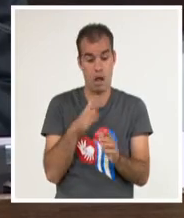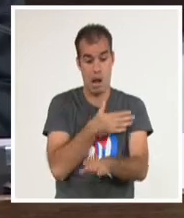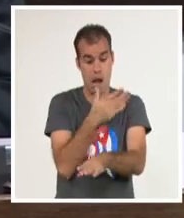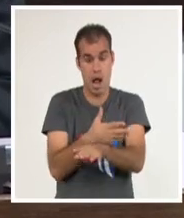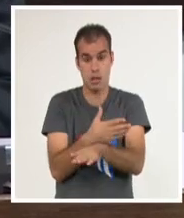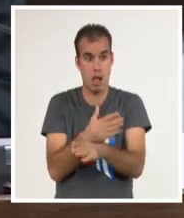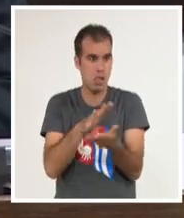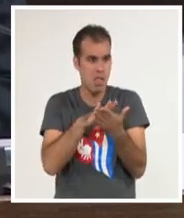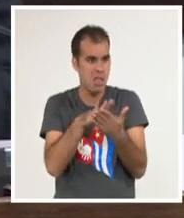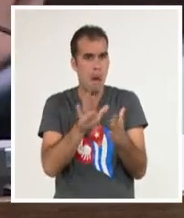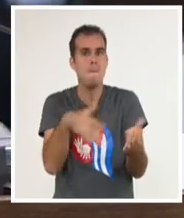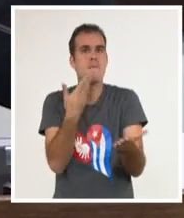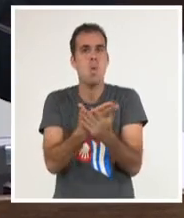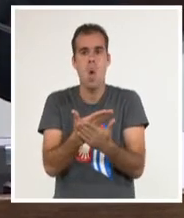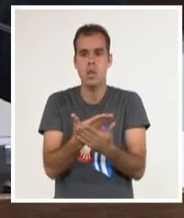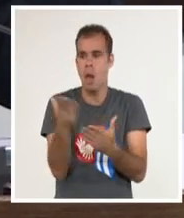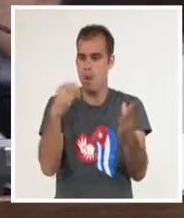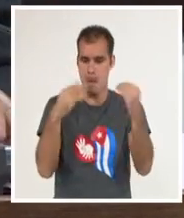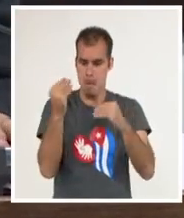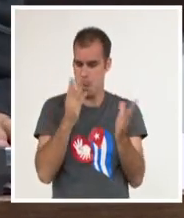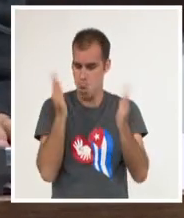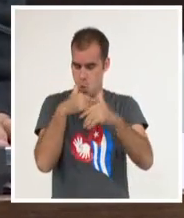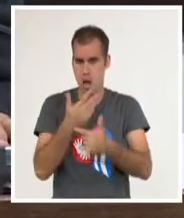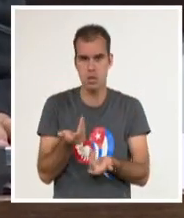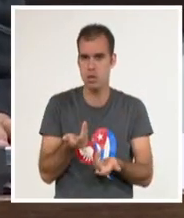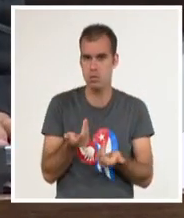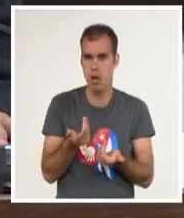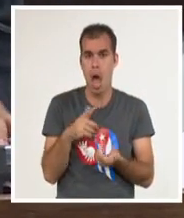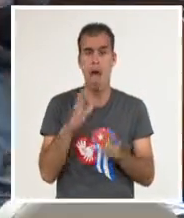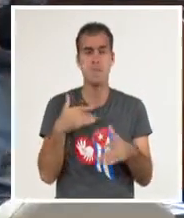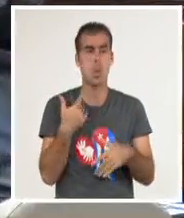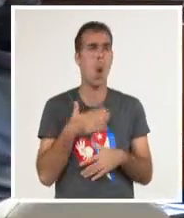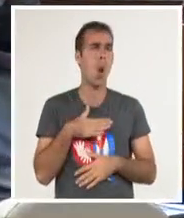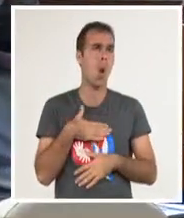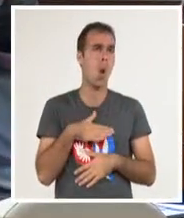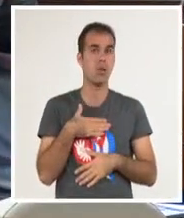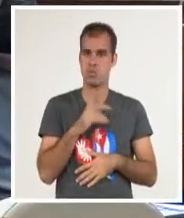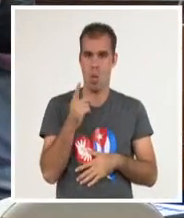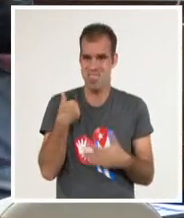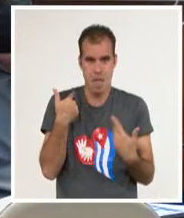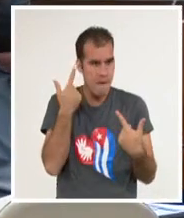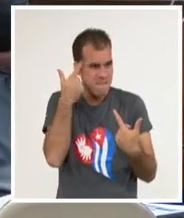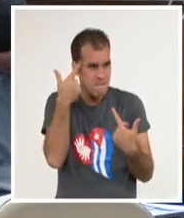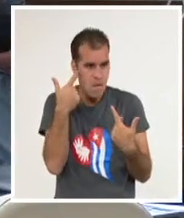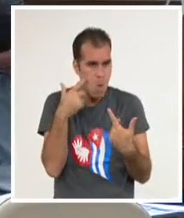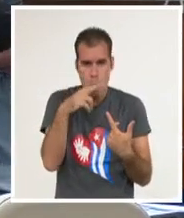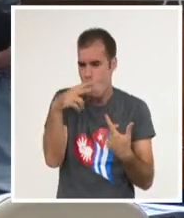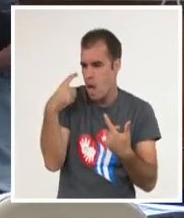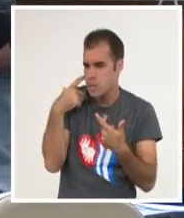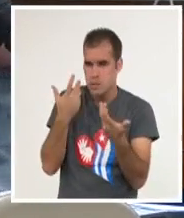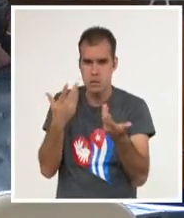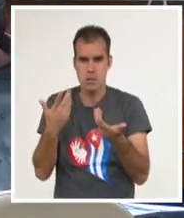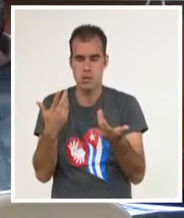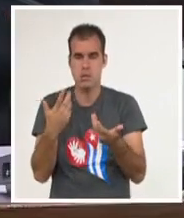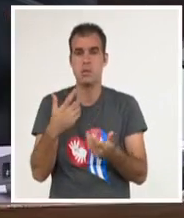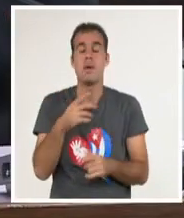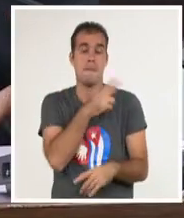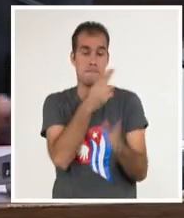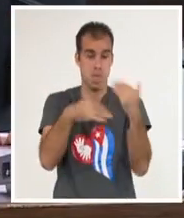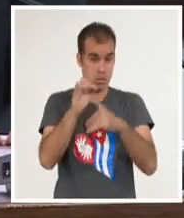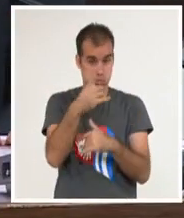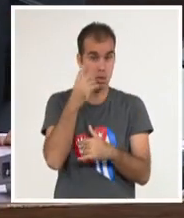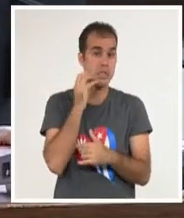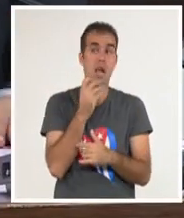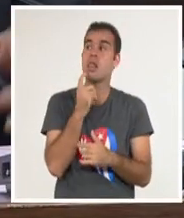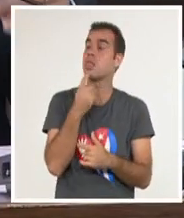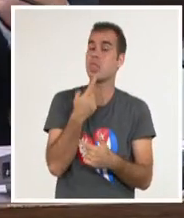hecho propuesta. Por eso nos sentamos a esperar, no nos vamos a ir a buscarla. El primer ministro en sus conclusiones sentenció que